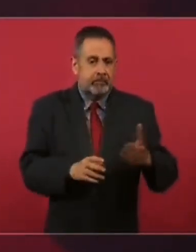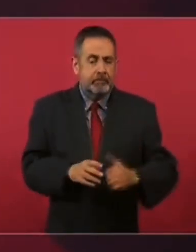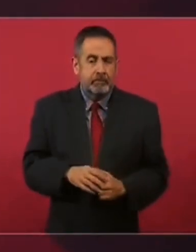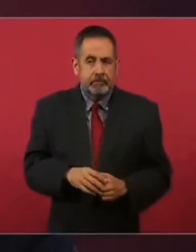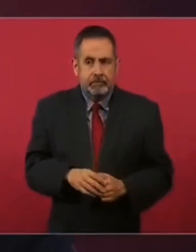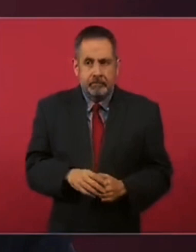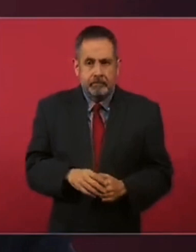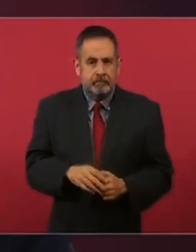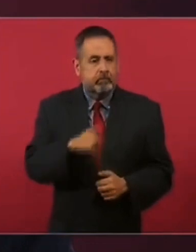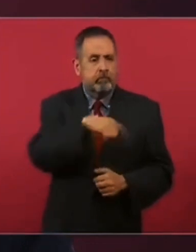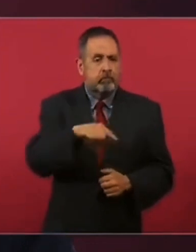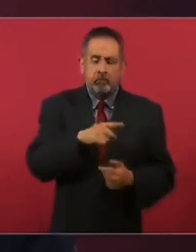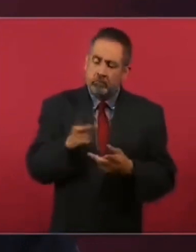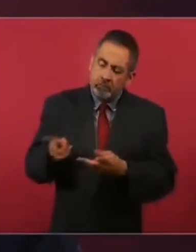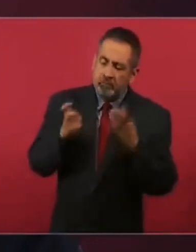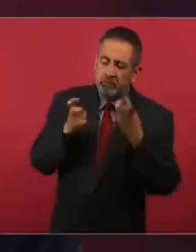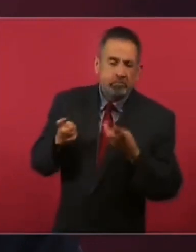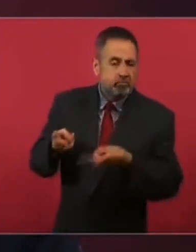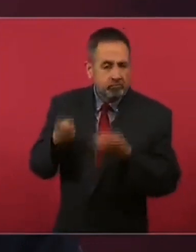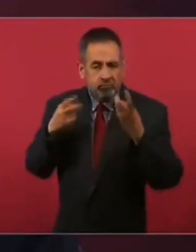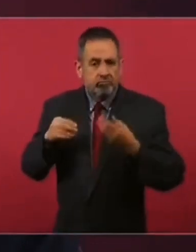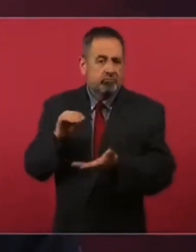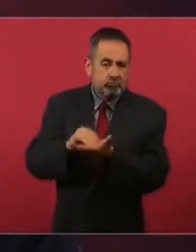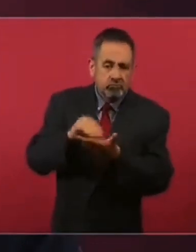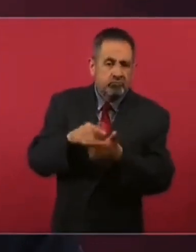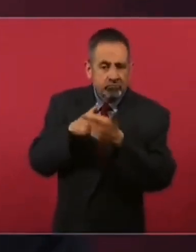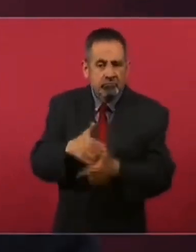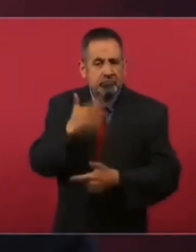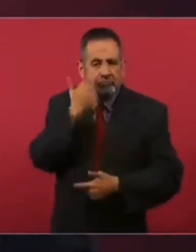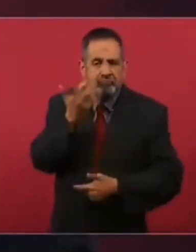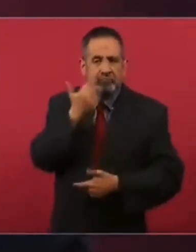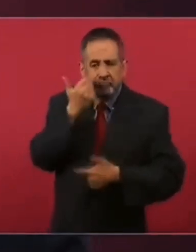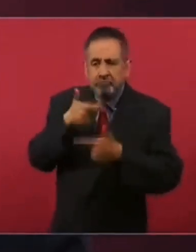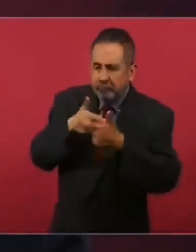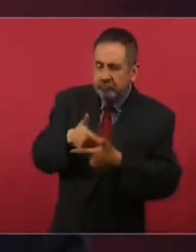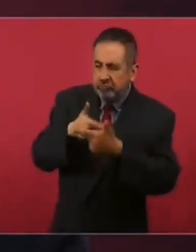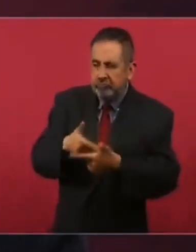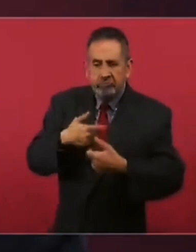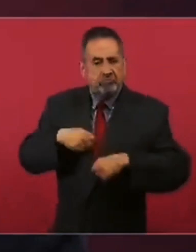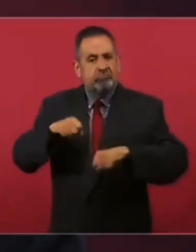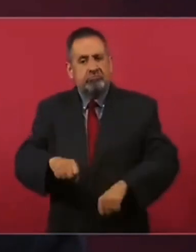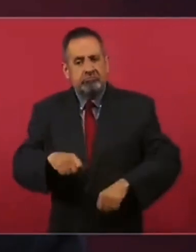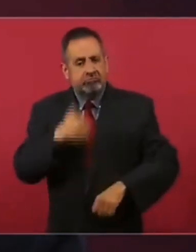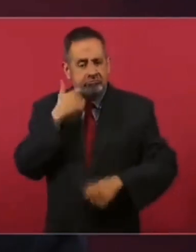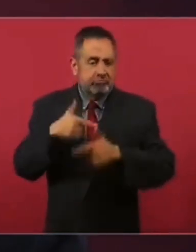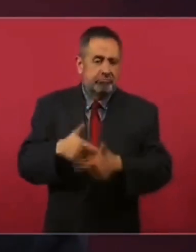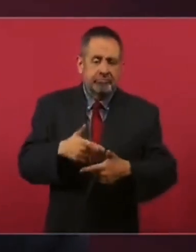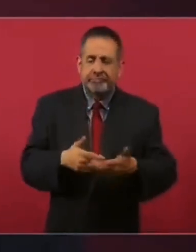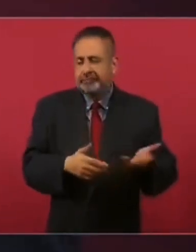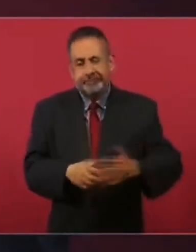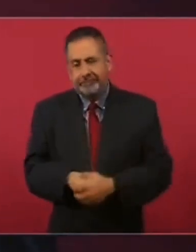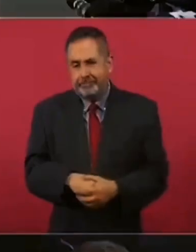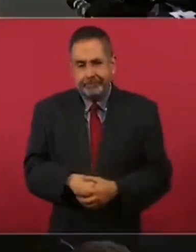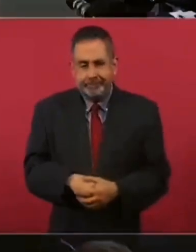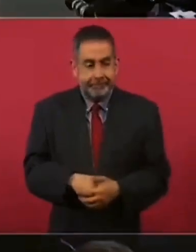no quieren dejar de robar, quieren regresar por sus fueros. Entonces